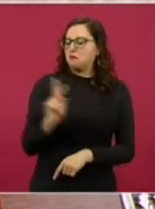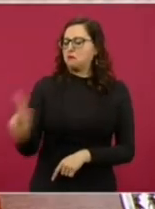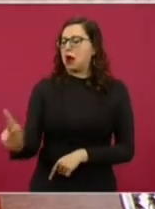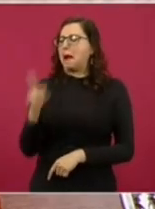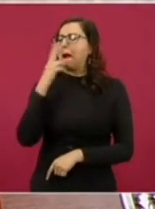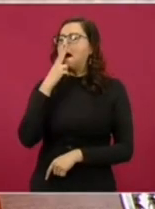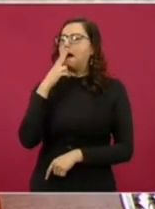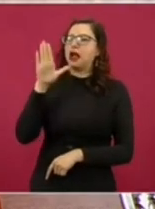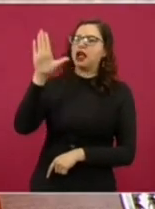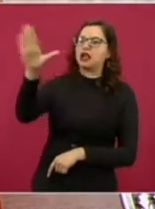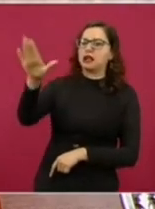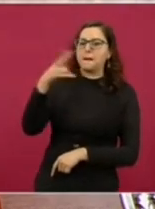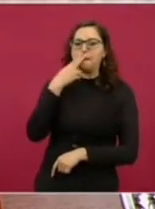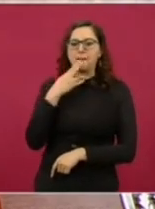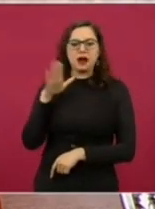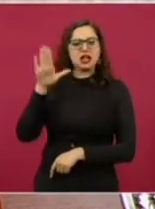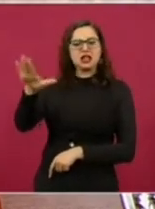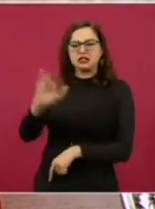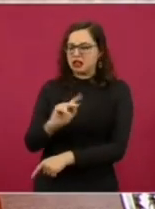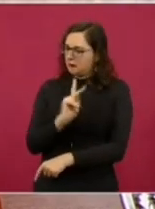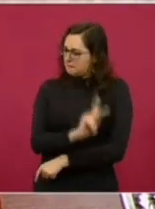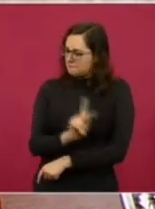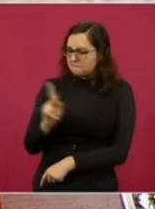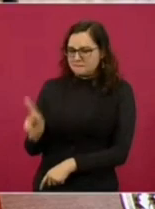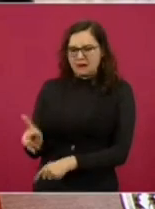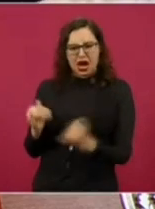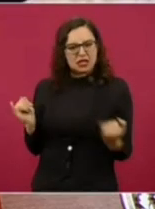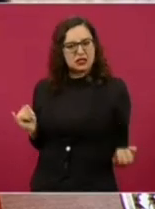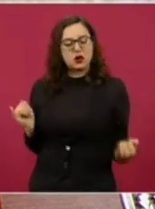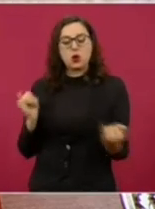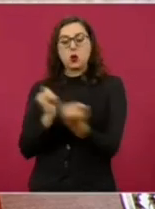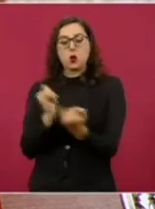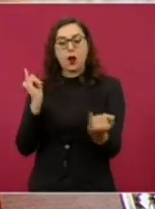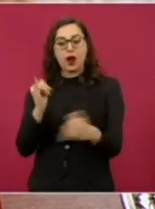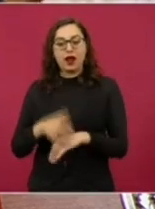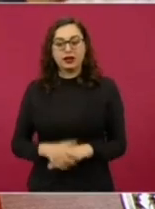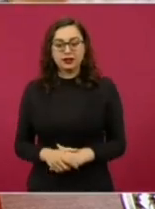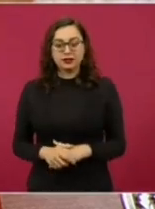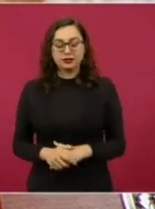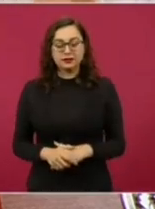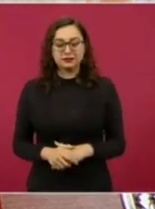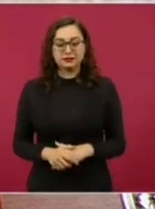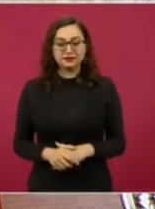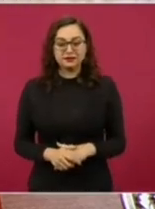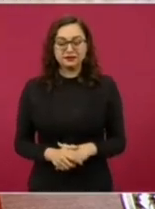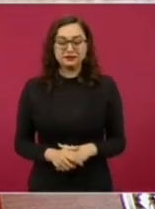Sicilia. Y todos ellos eran los